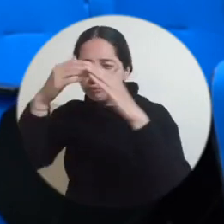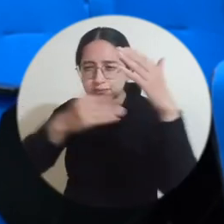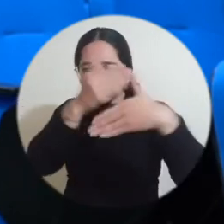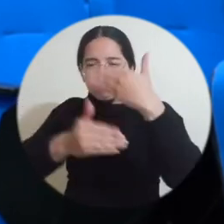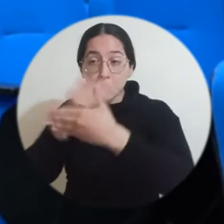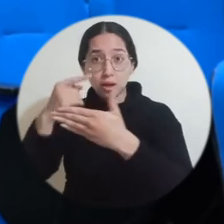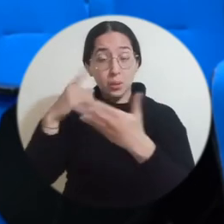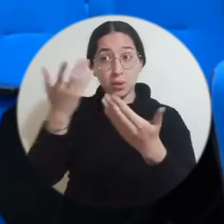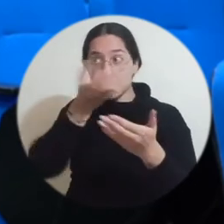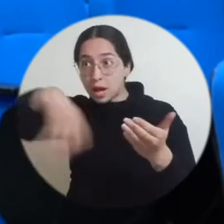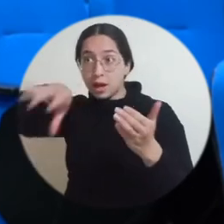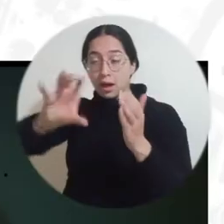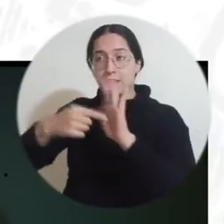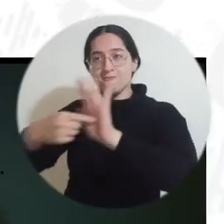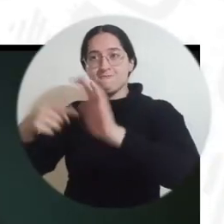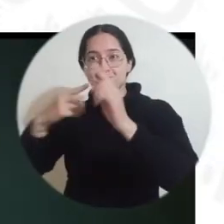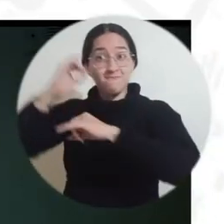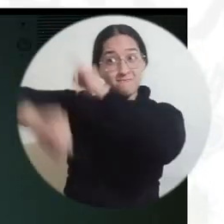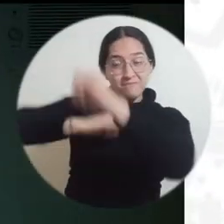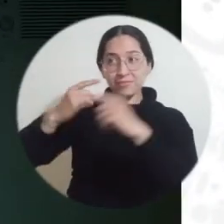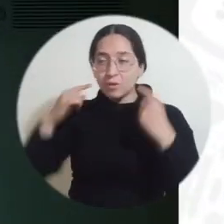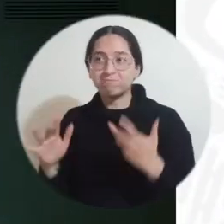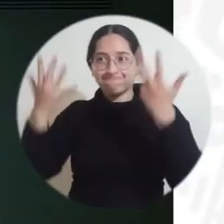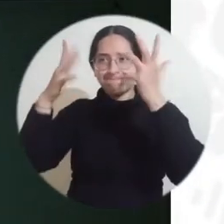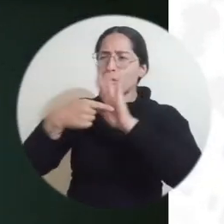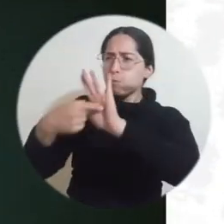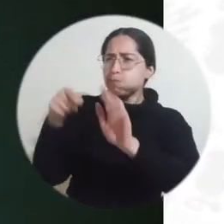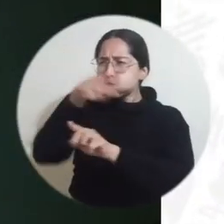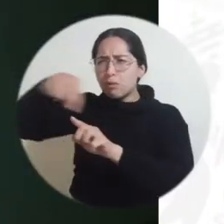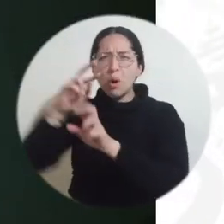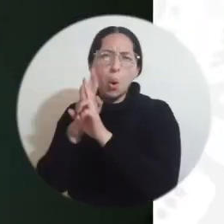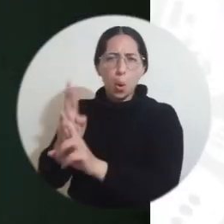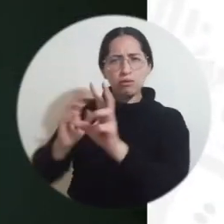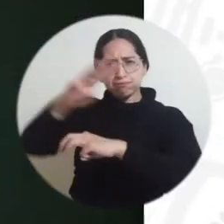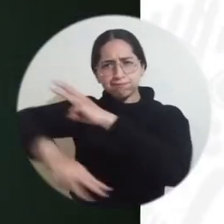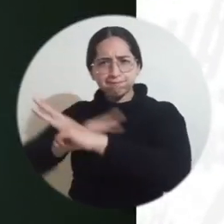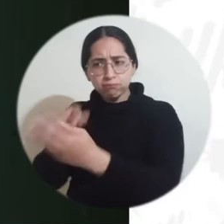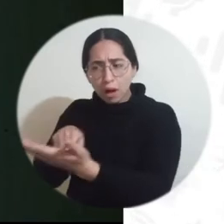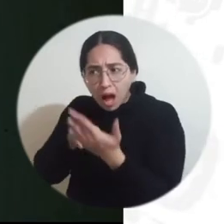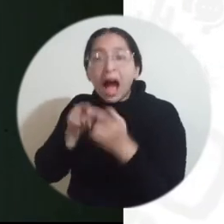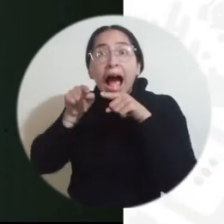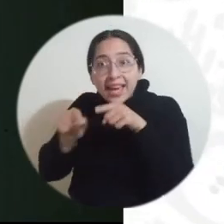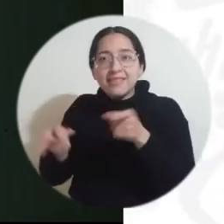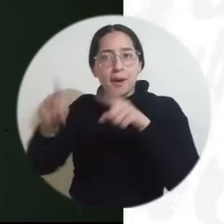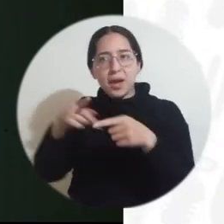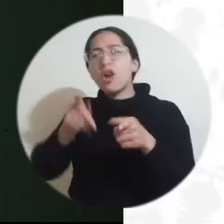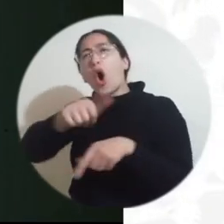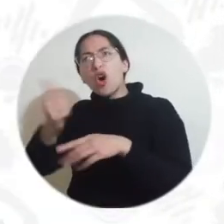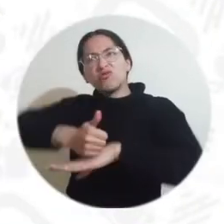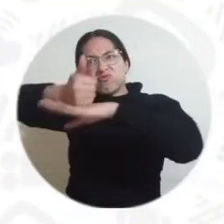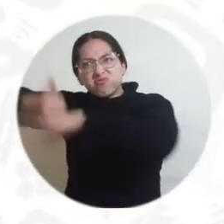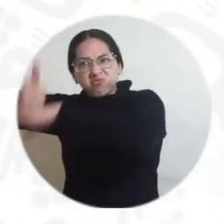pues va a tener su premiere internacional ahí en este festival. Hay una programación de directores muy reconocidos a nivel mundial que están